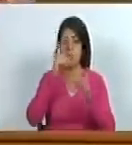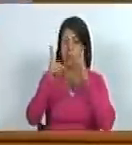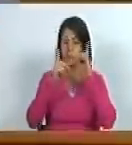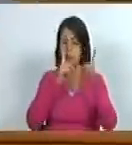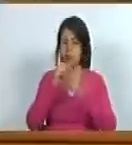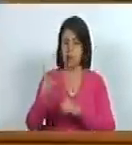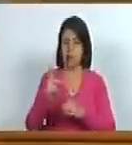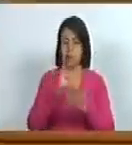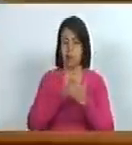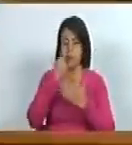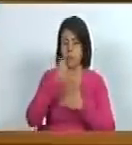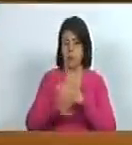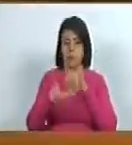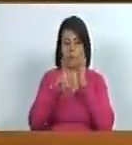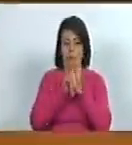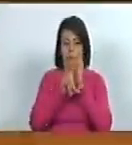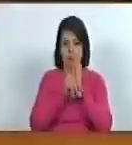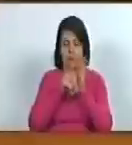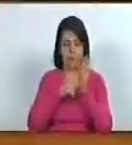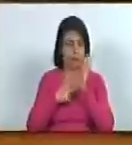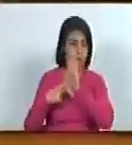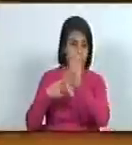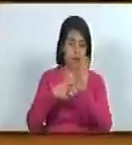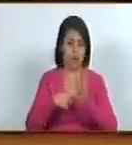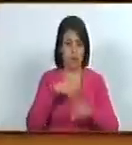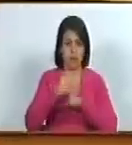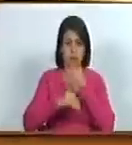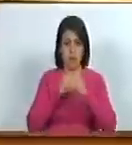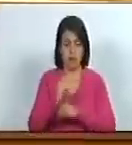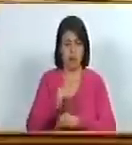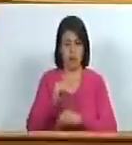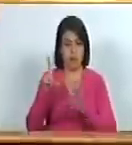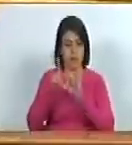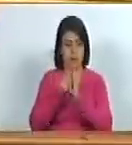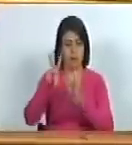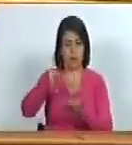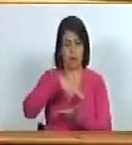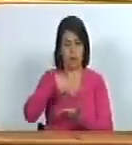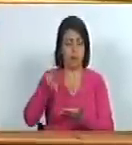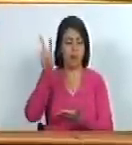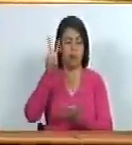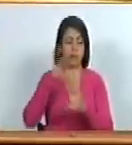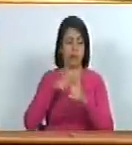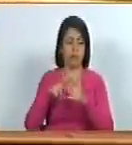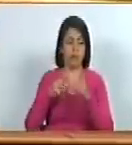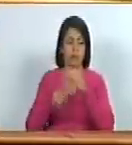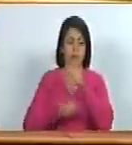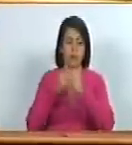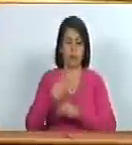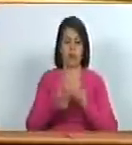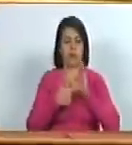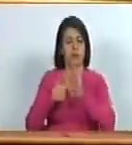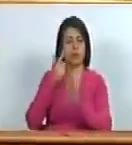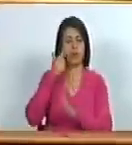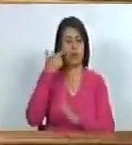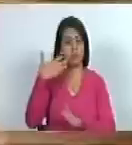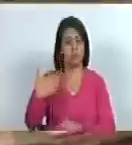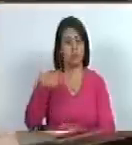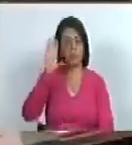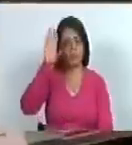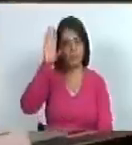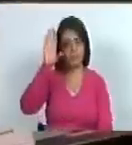discusión el proyecto presentado de la ley de danza de Venezuela sirvanse a manifestarlo con la seguridad de